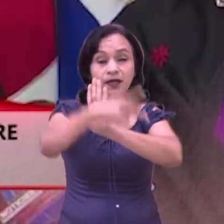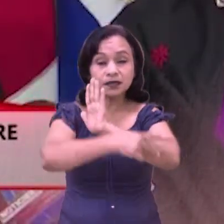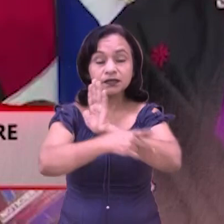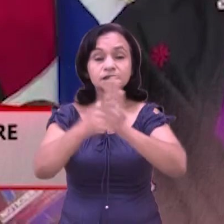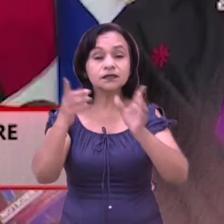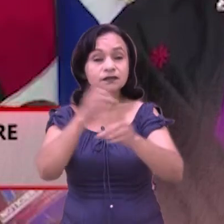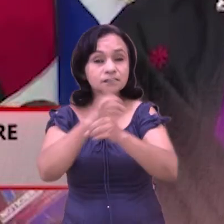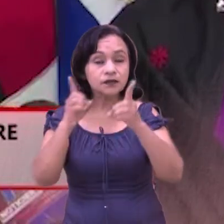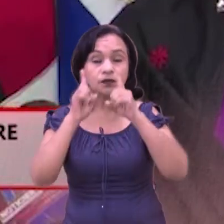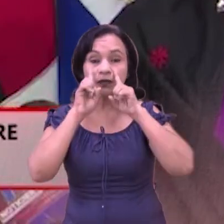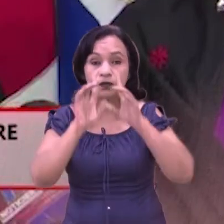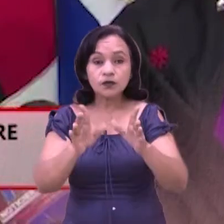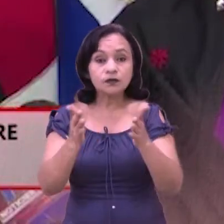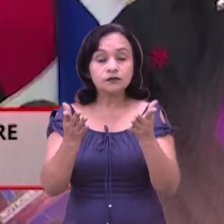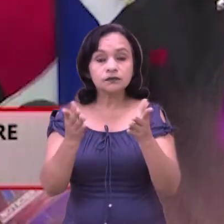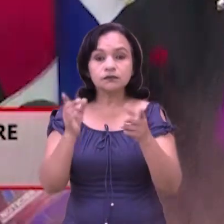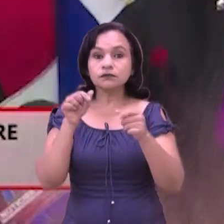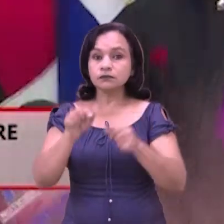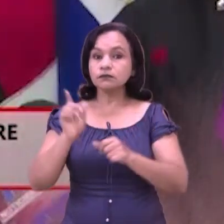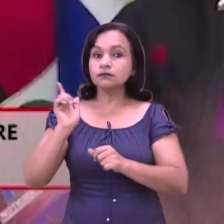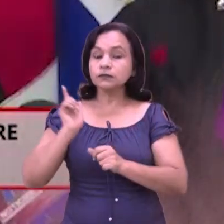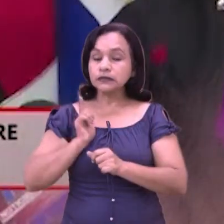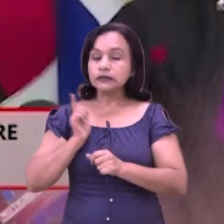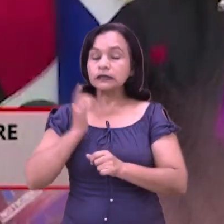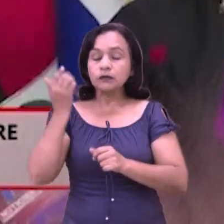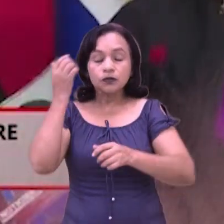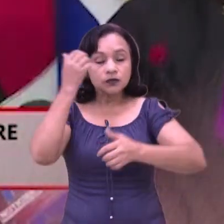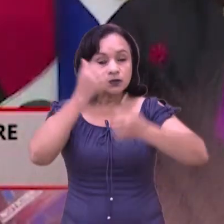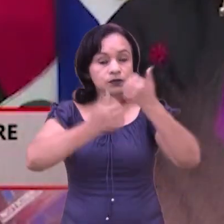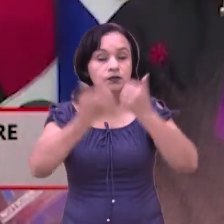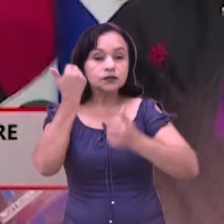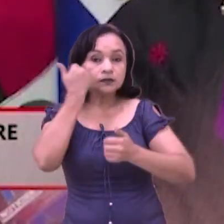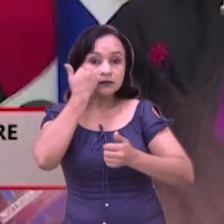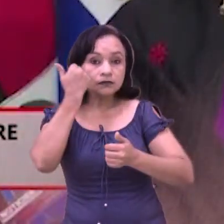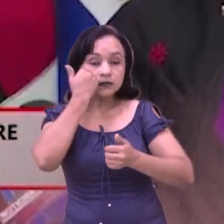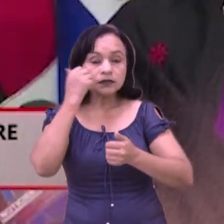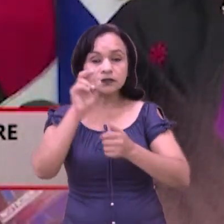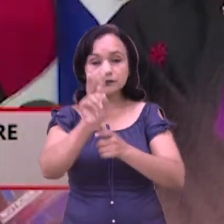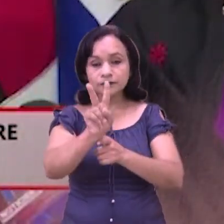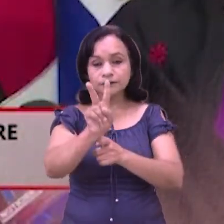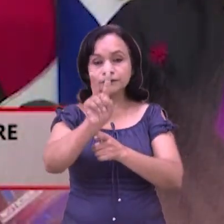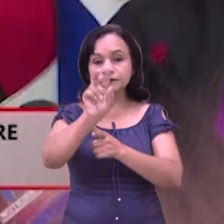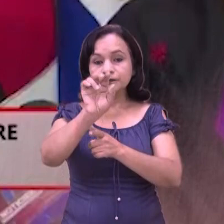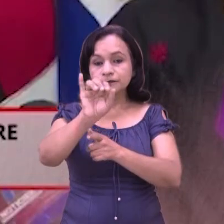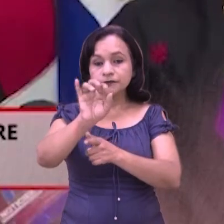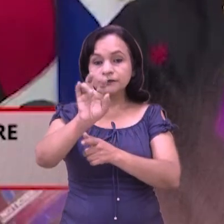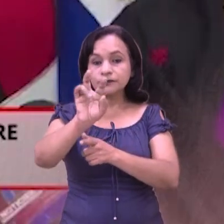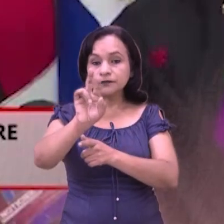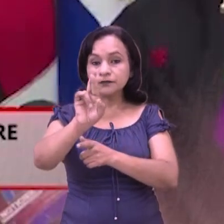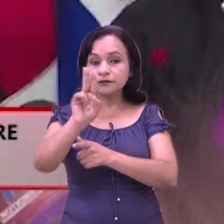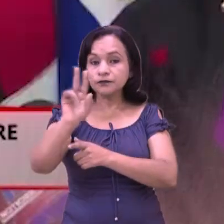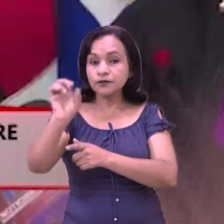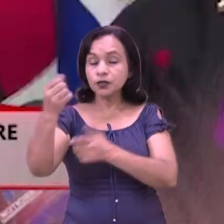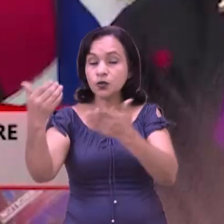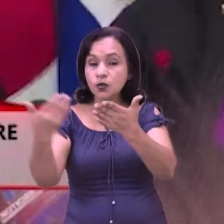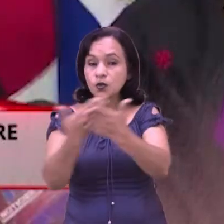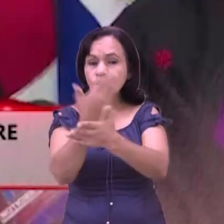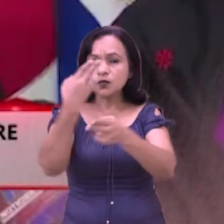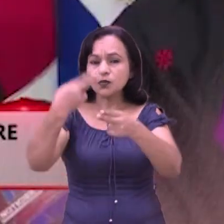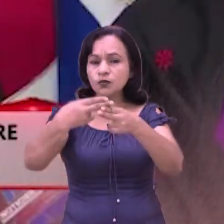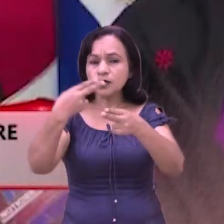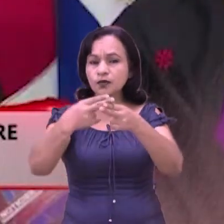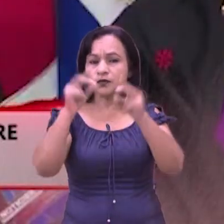¿Qué significa esto? Que tenemos un evento extraordinario, la presencia de un virus nuevo, el coronavirus,